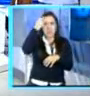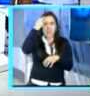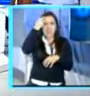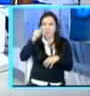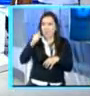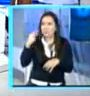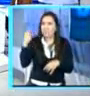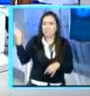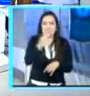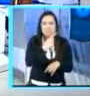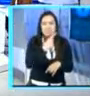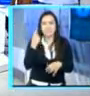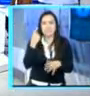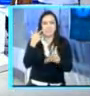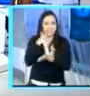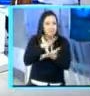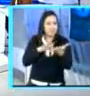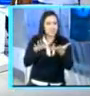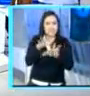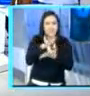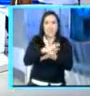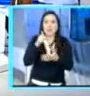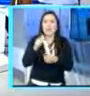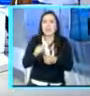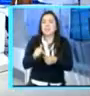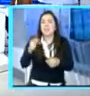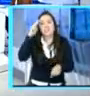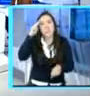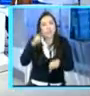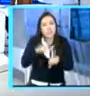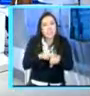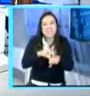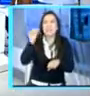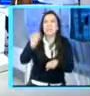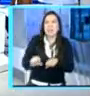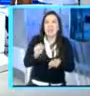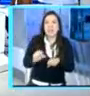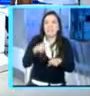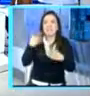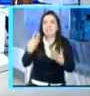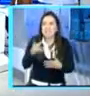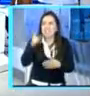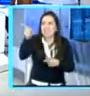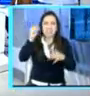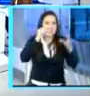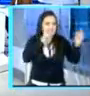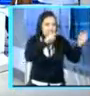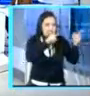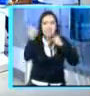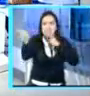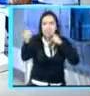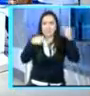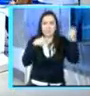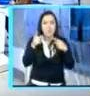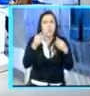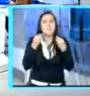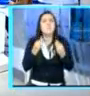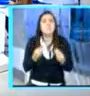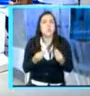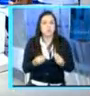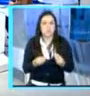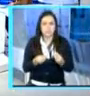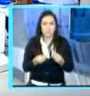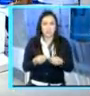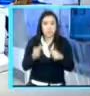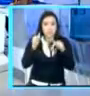últimos meses, las noticias malas abundan. ¿Sí? ¿Qué va a ser? ¿Y qué si este tiene la experiencia? ¿Qué si esta tiene un plan? ¿Qué es esto y el otro? Si tan